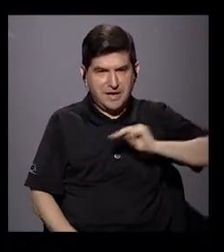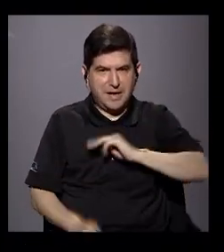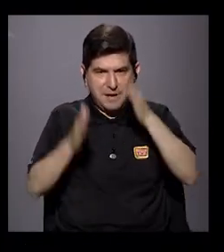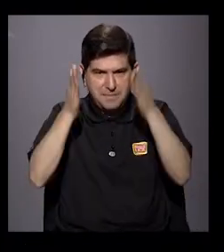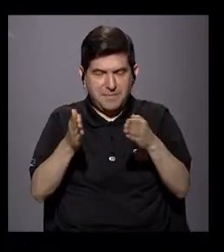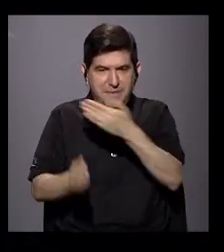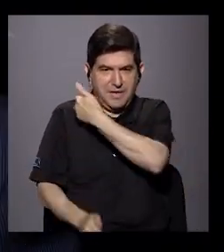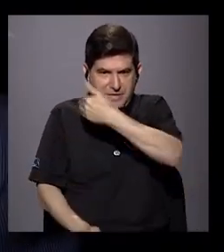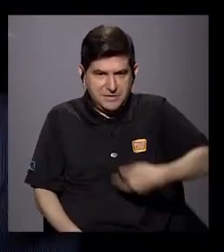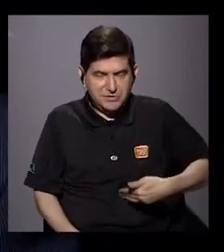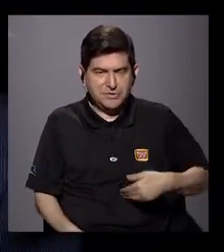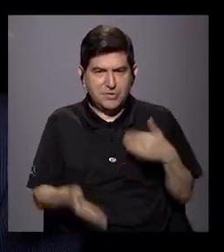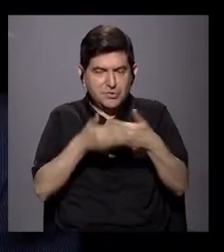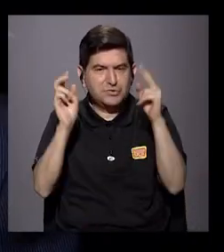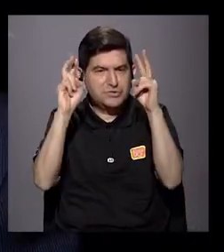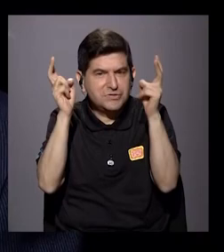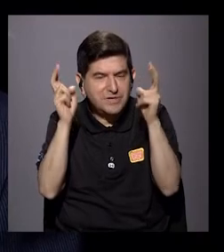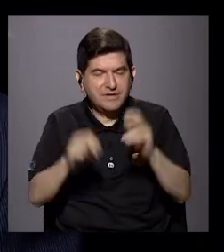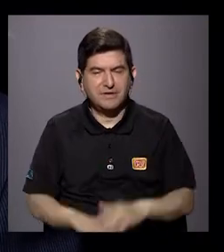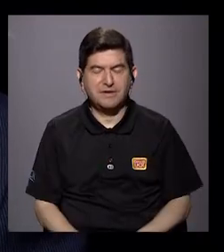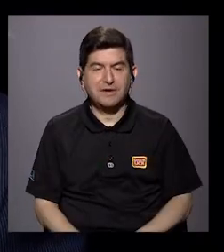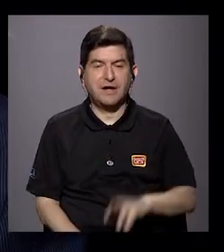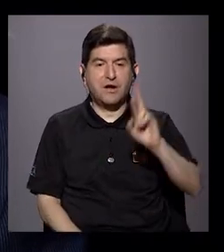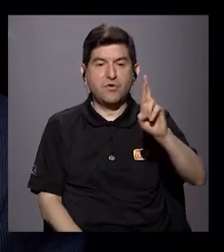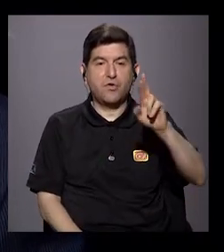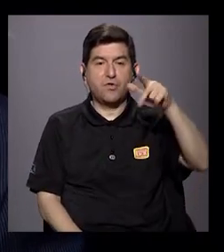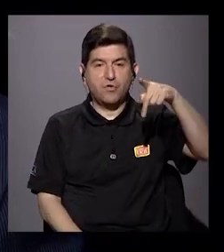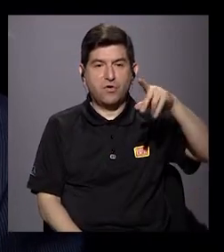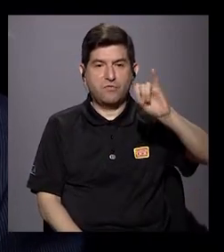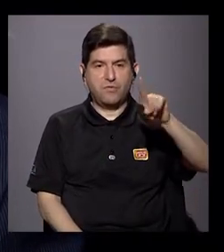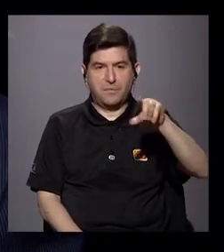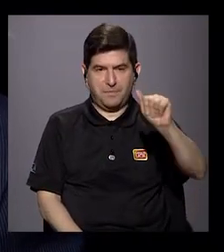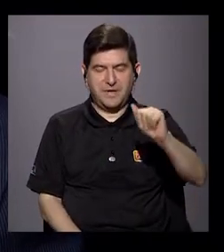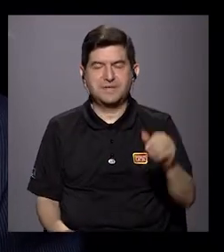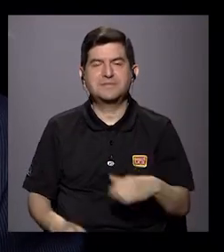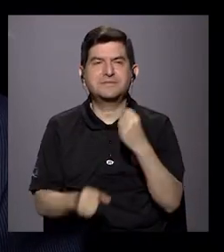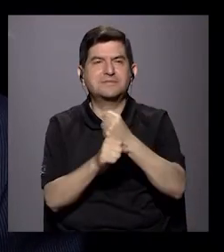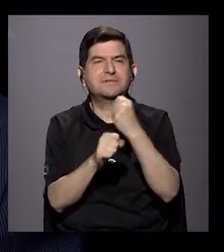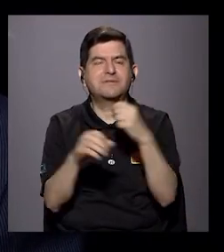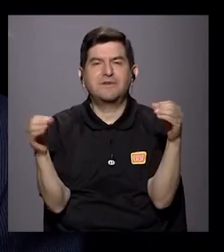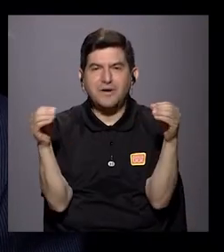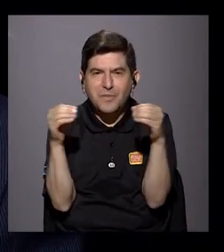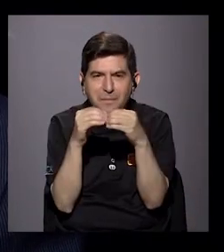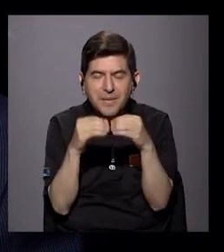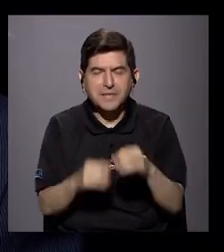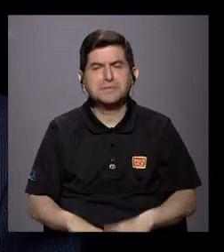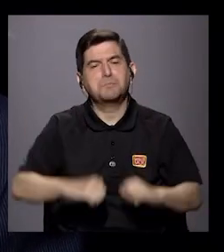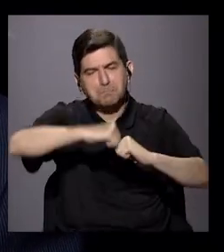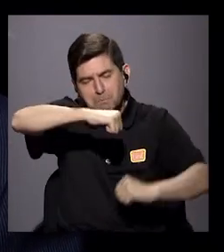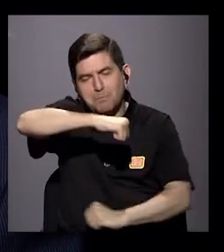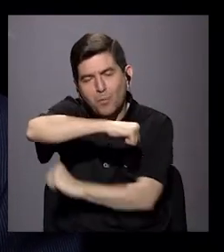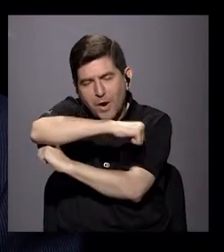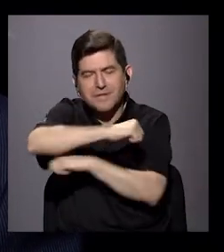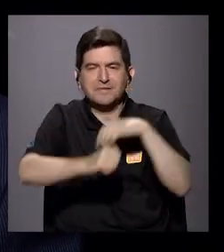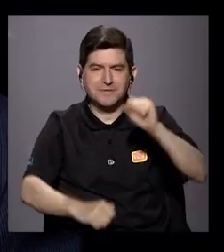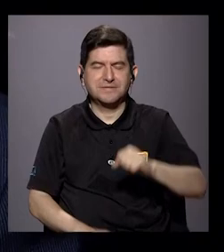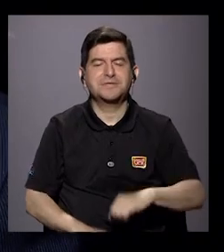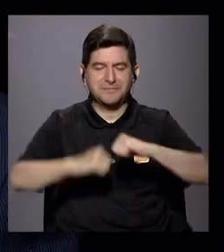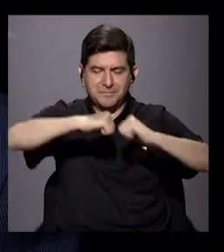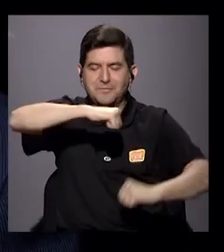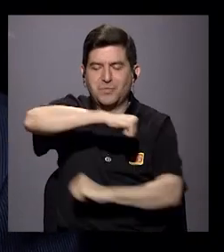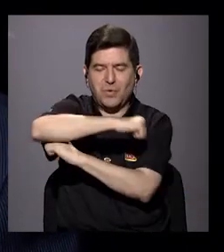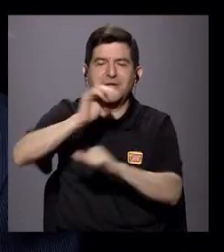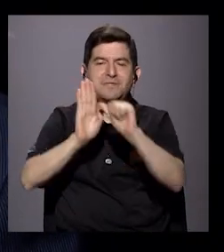en torno a estos temas? Bueno, don Rodolfo sobre todo tiene una labor más... De puente, obviamente. Sí, de puente con Asamblea Legislativa.